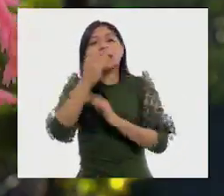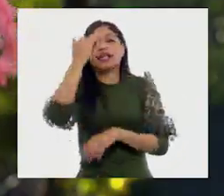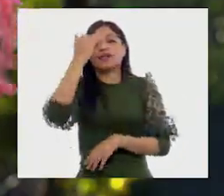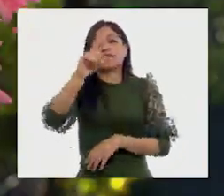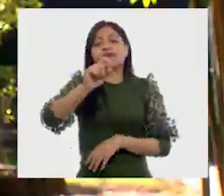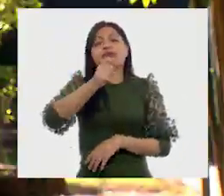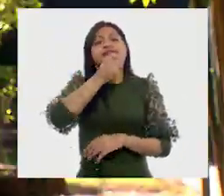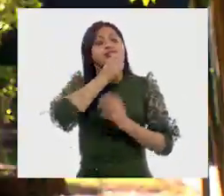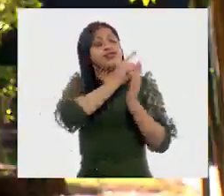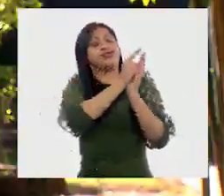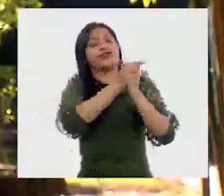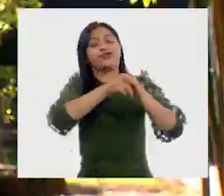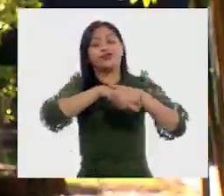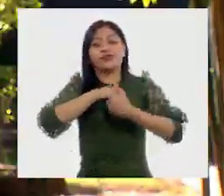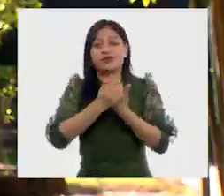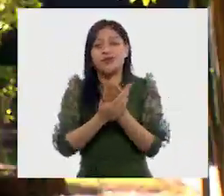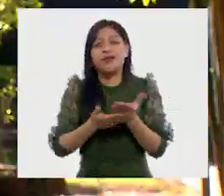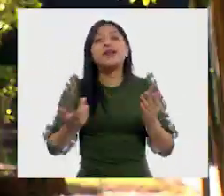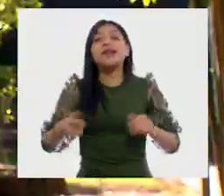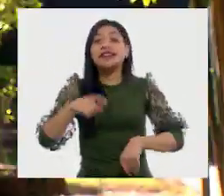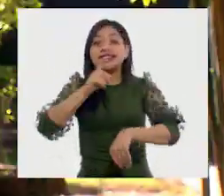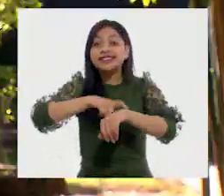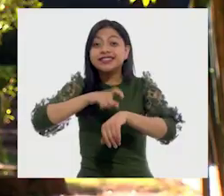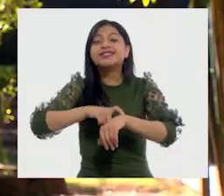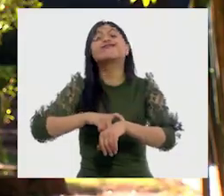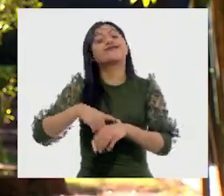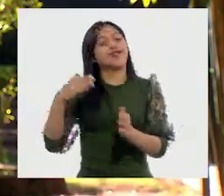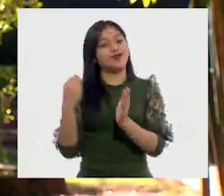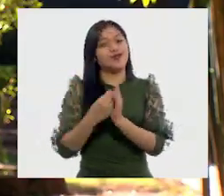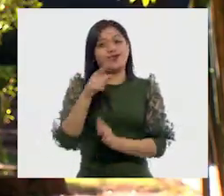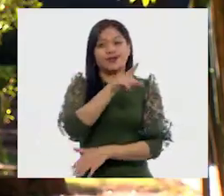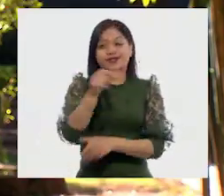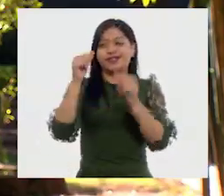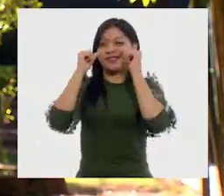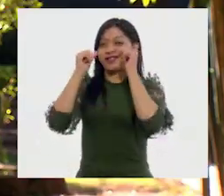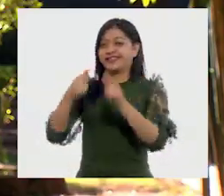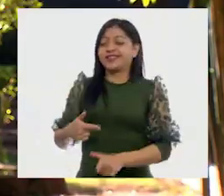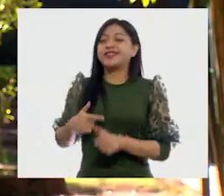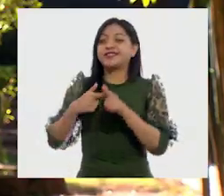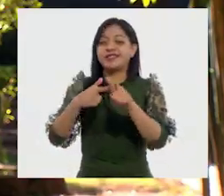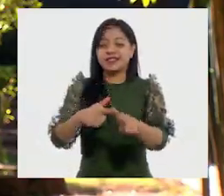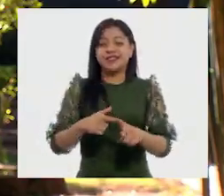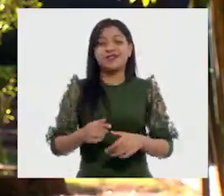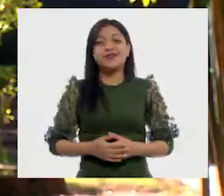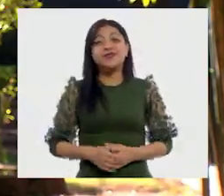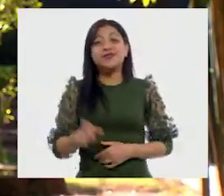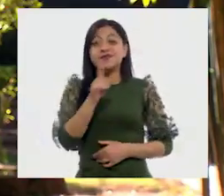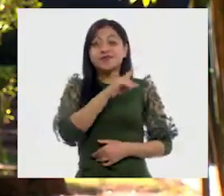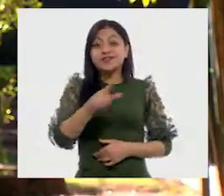segundos. Ahora es momento de continuar con el programa de hoy.